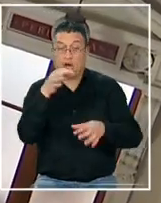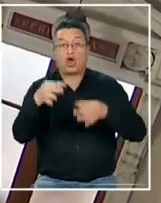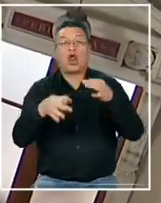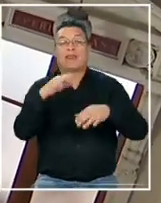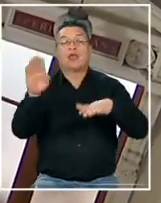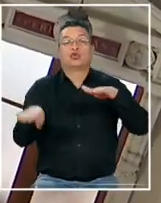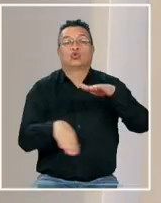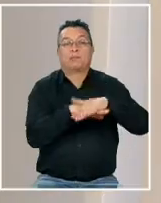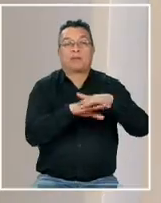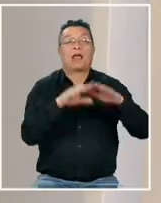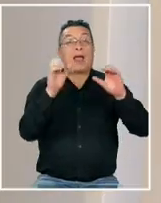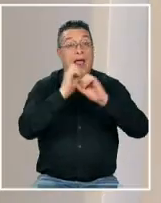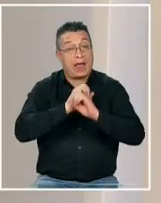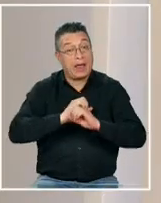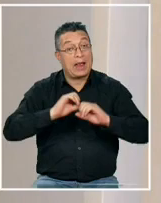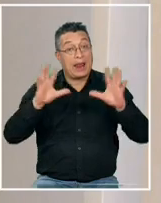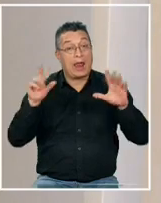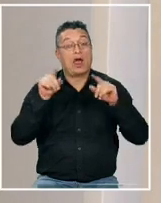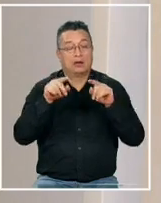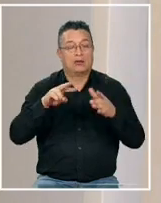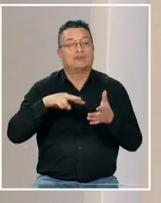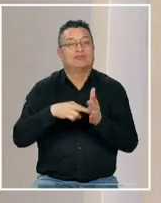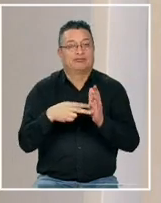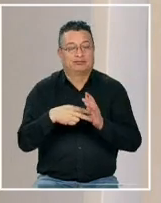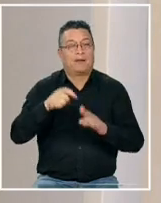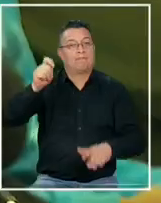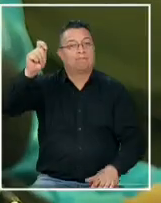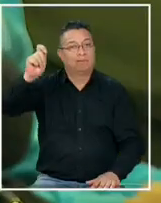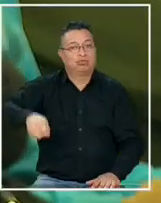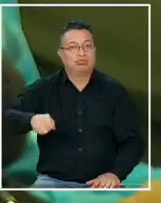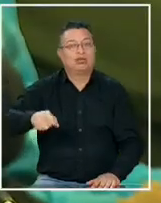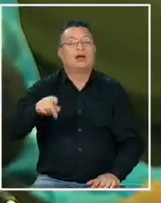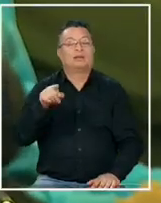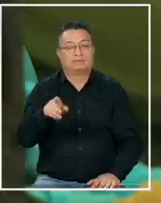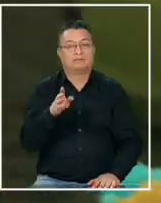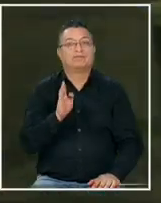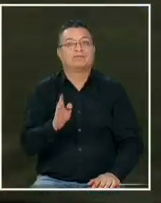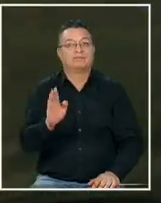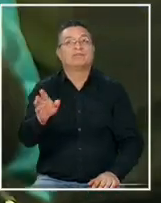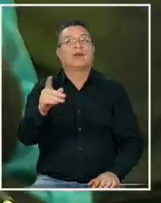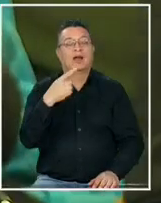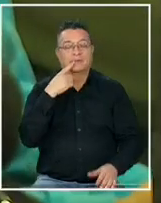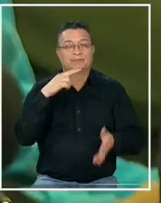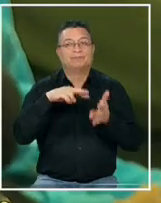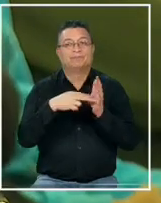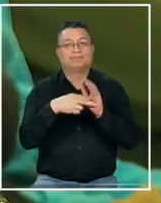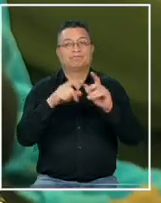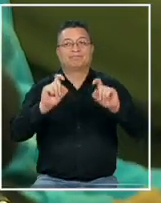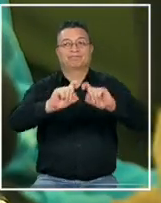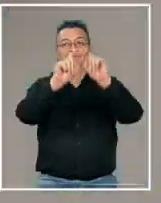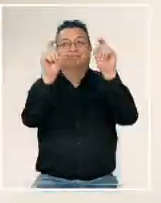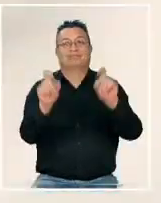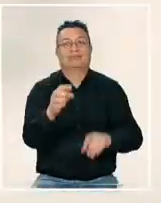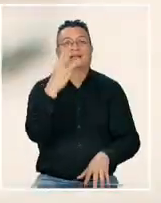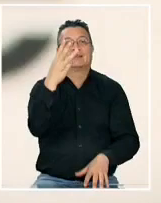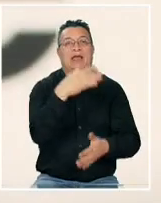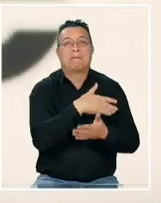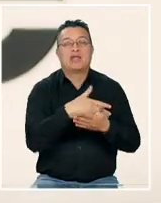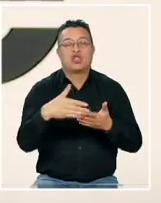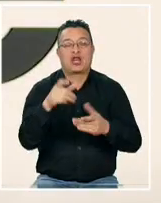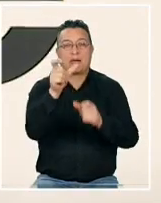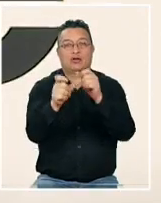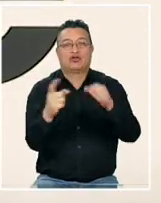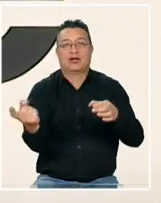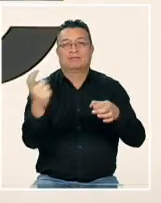Suprema y la aclaración de este polémico fallo que mantiene en completa incertidumbre a 3 millones de afiliados